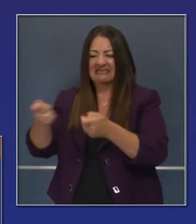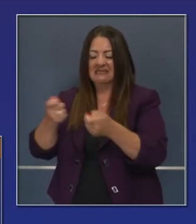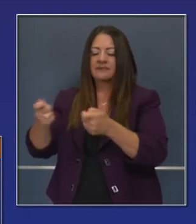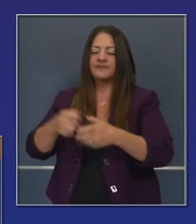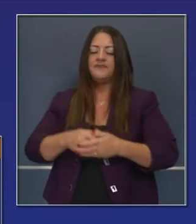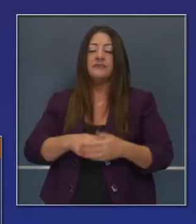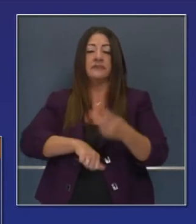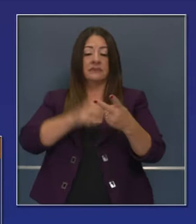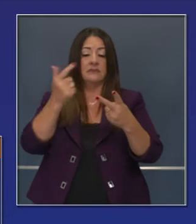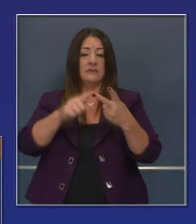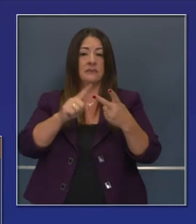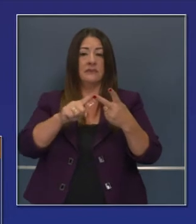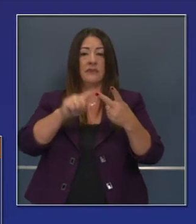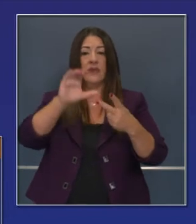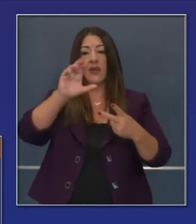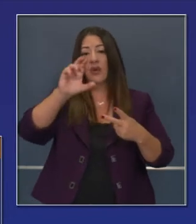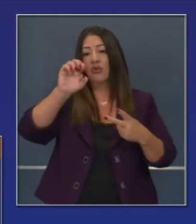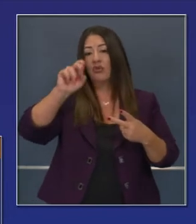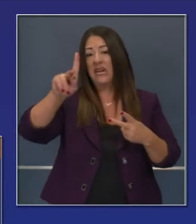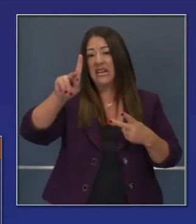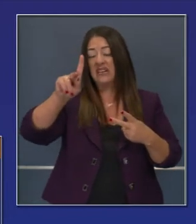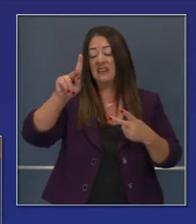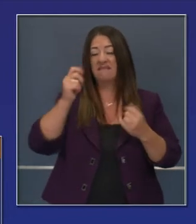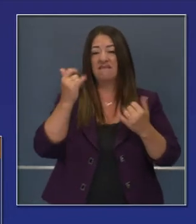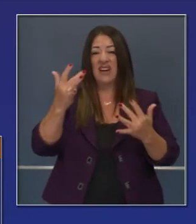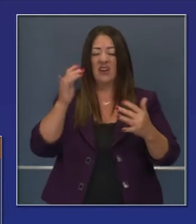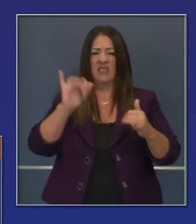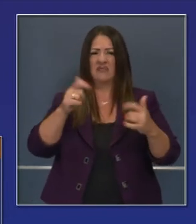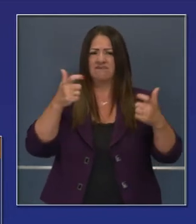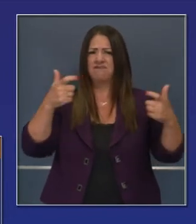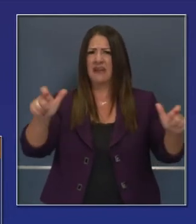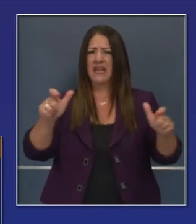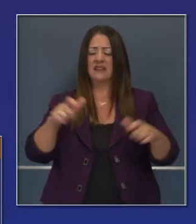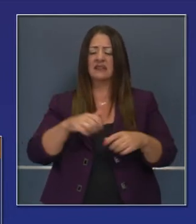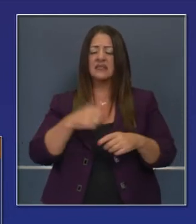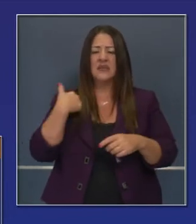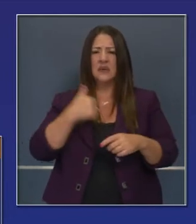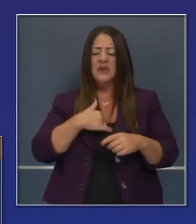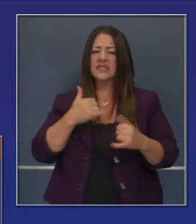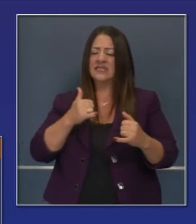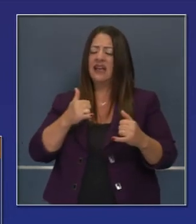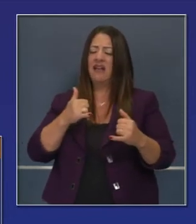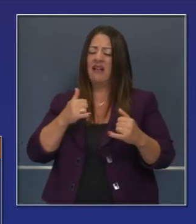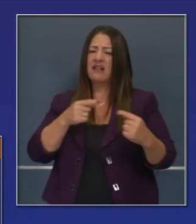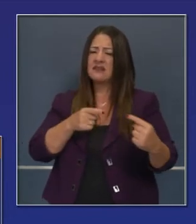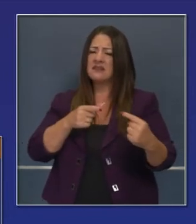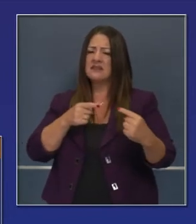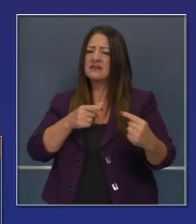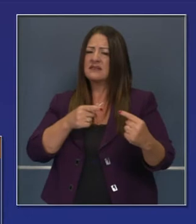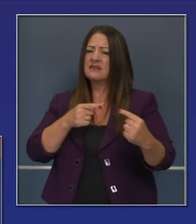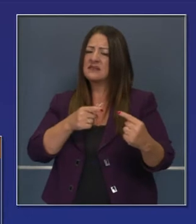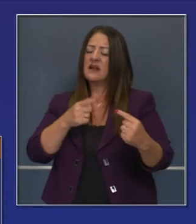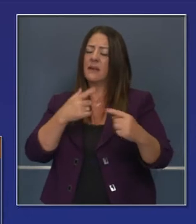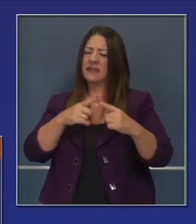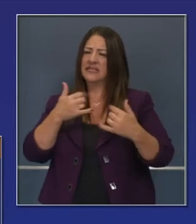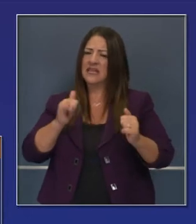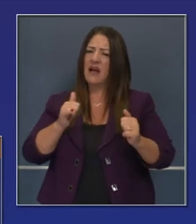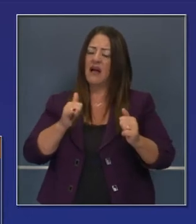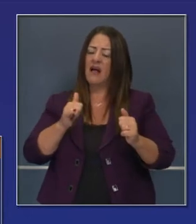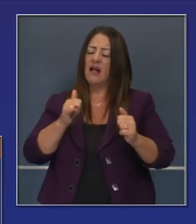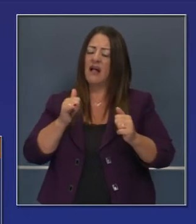millón de acres quemados. En el incendio de Creek tuvimos problemas con los vientos, pero pudimos mantenernos fuertes en la línea de